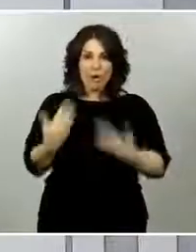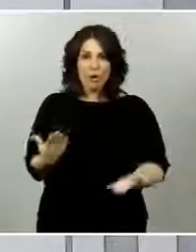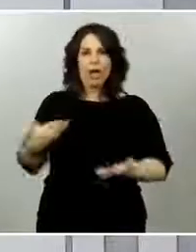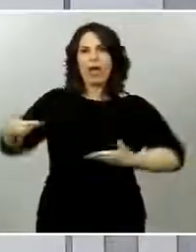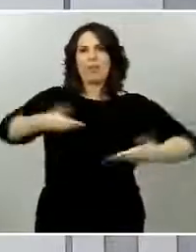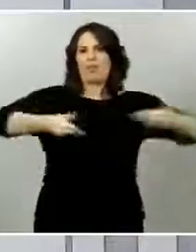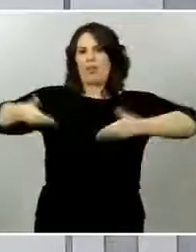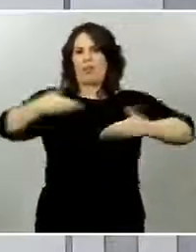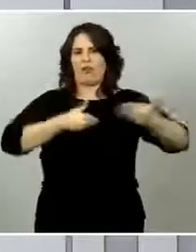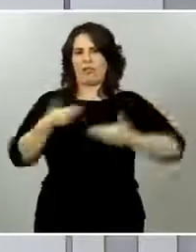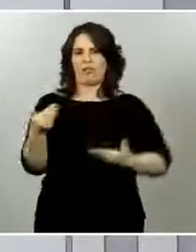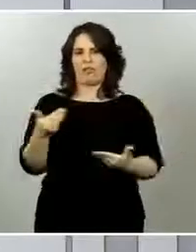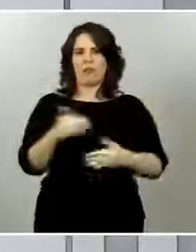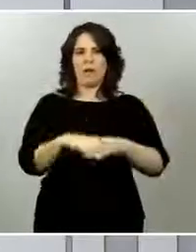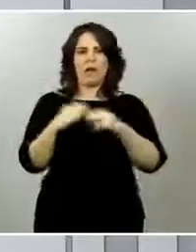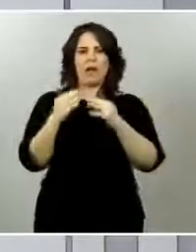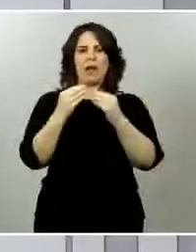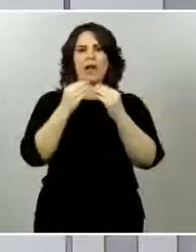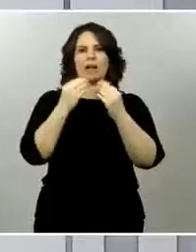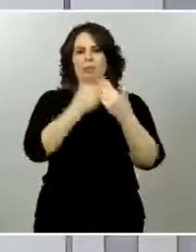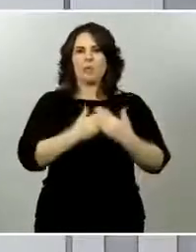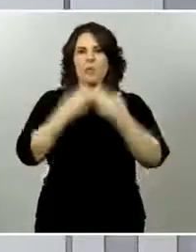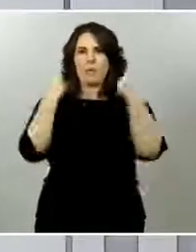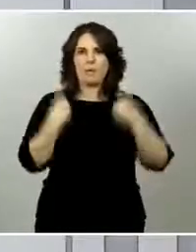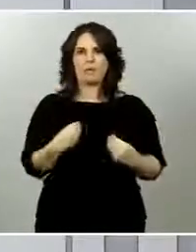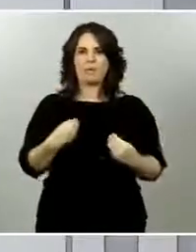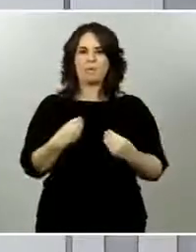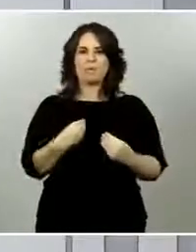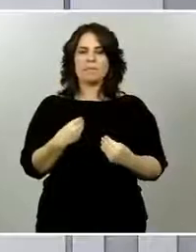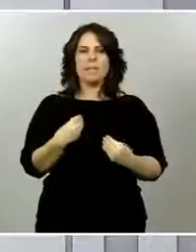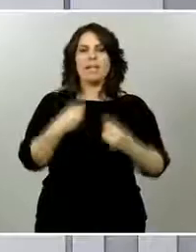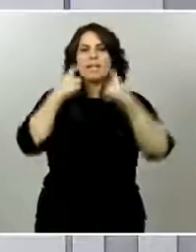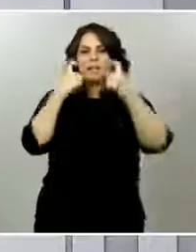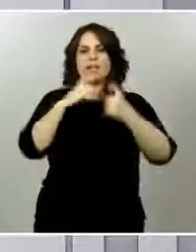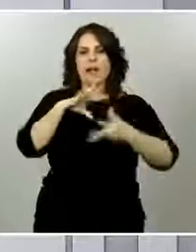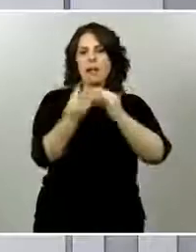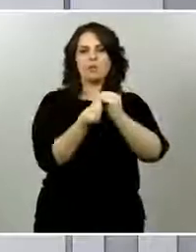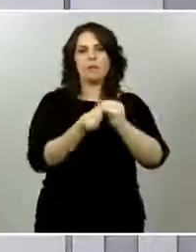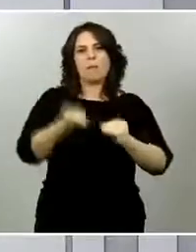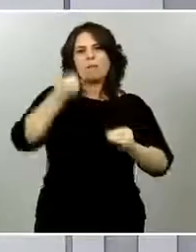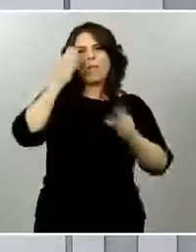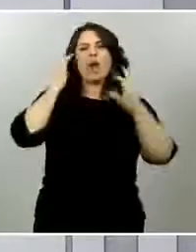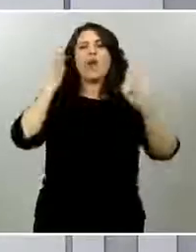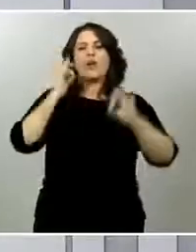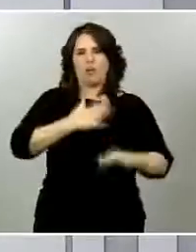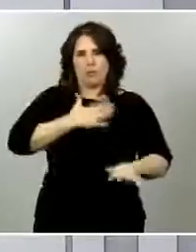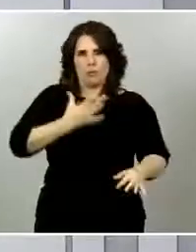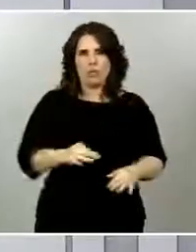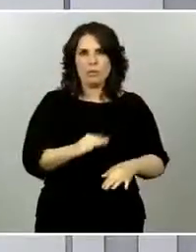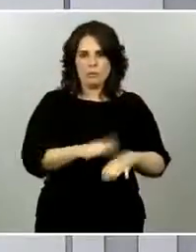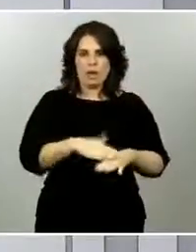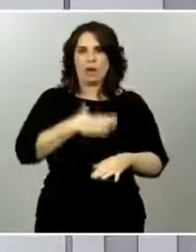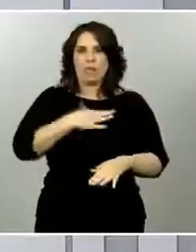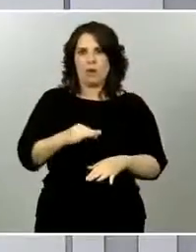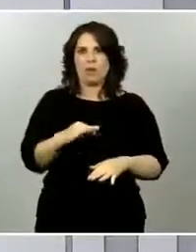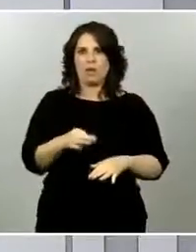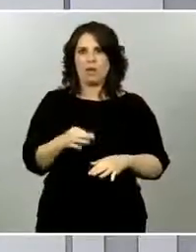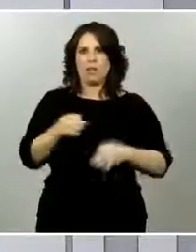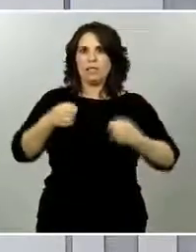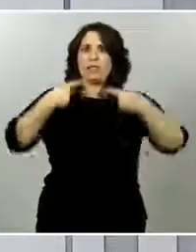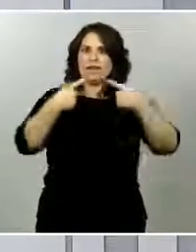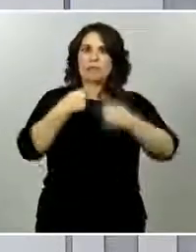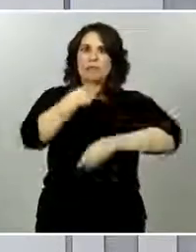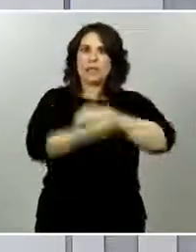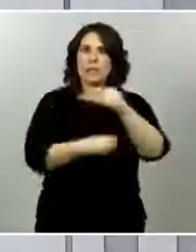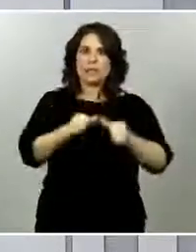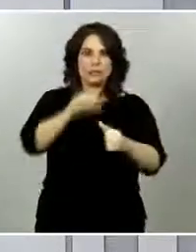poder constituir el fondo y para determinar los criterios de reparto del fondo. Por eso estamos recibiendo en este momento las aportaciones y haremos